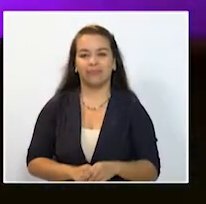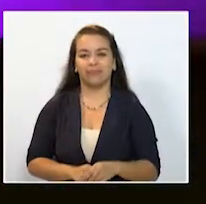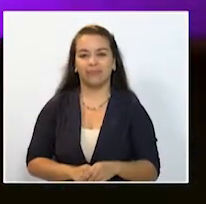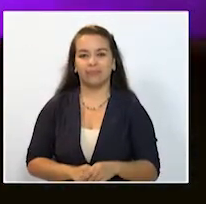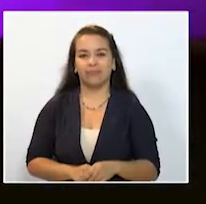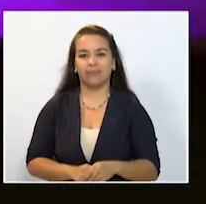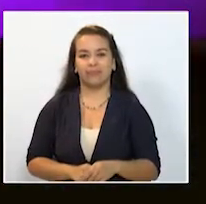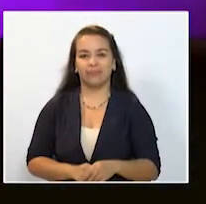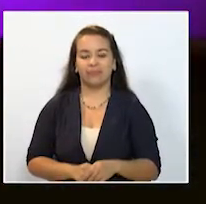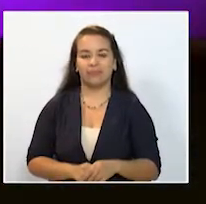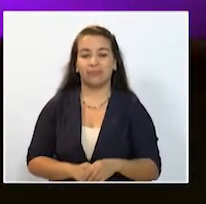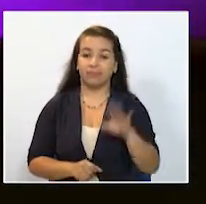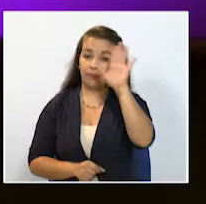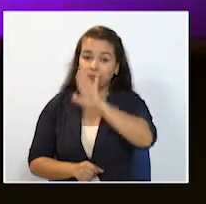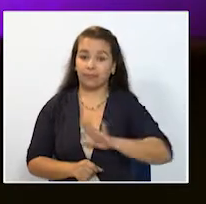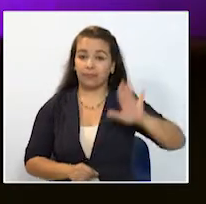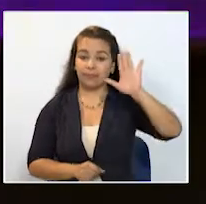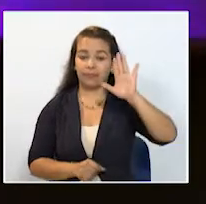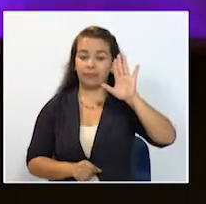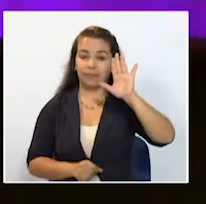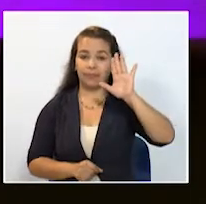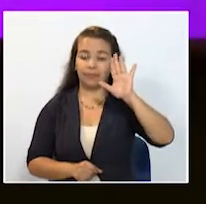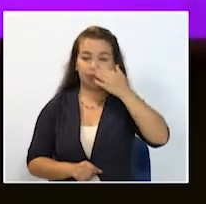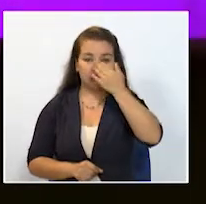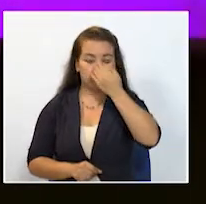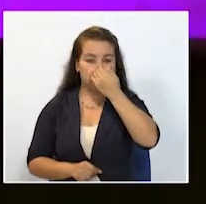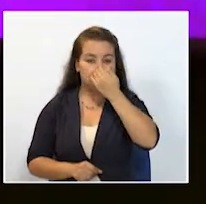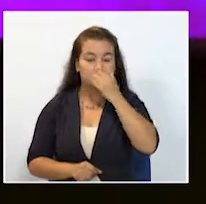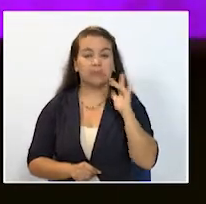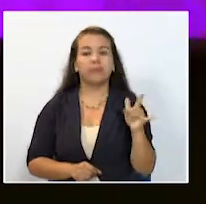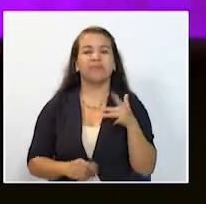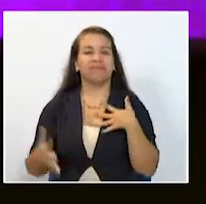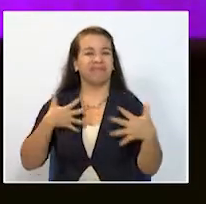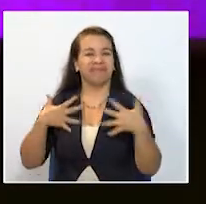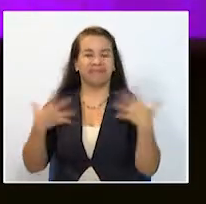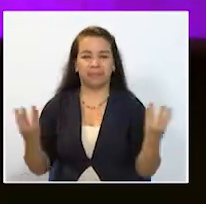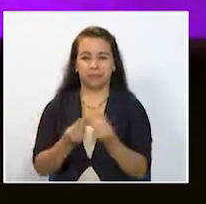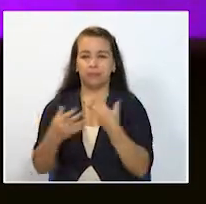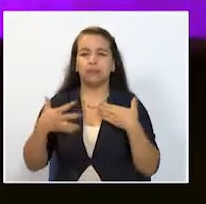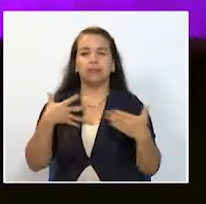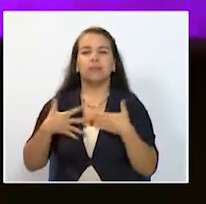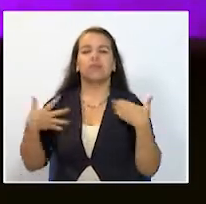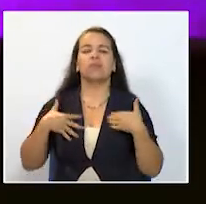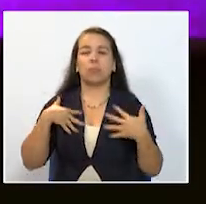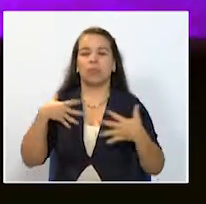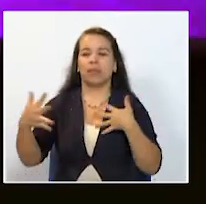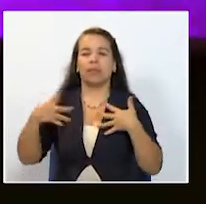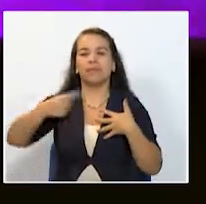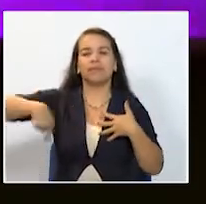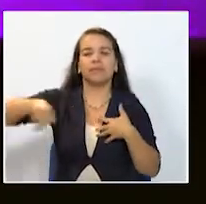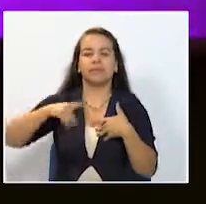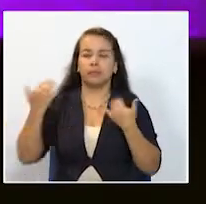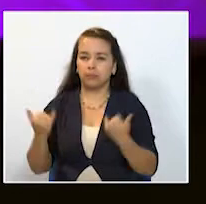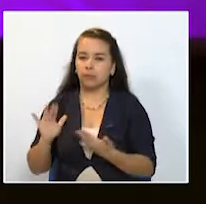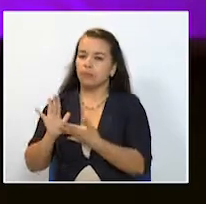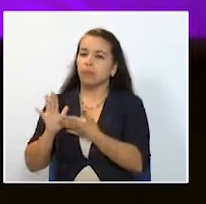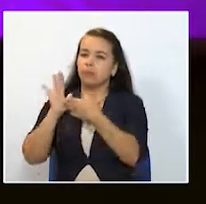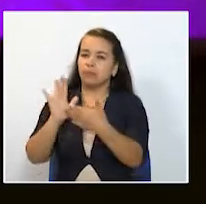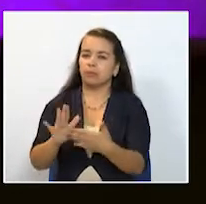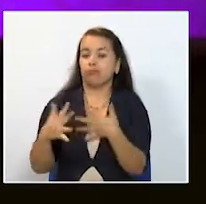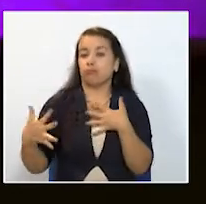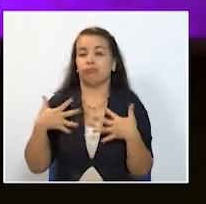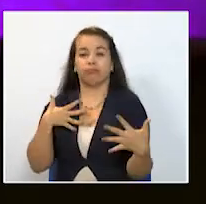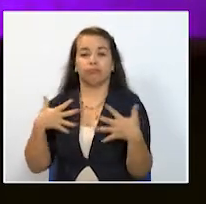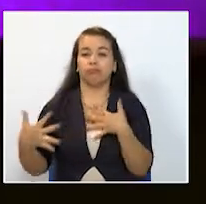El departamento de artes escénicas en unión con el colectivo Teatro Inverso presentan por estos días una obra de